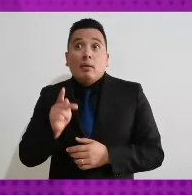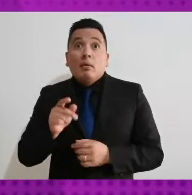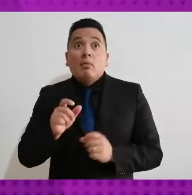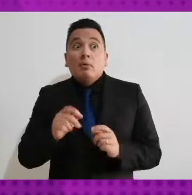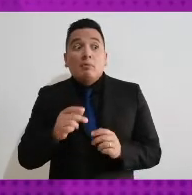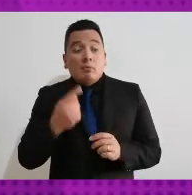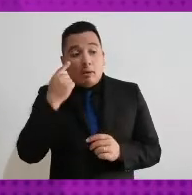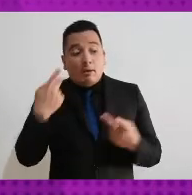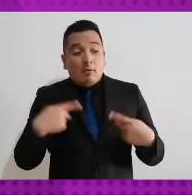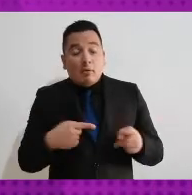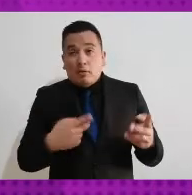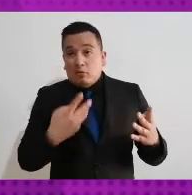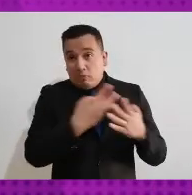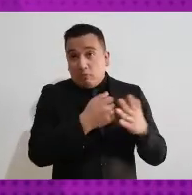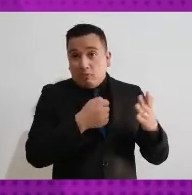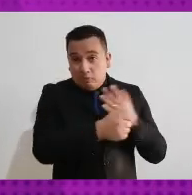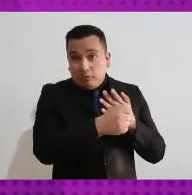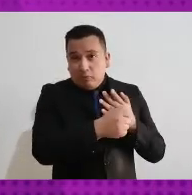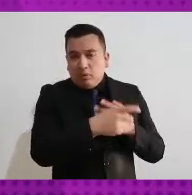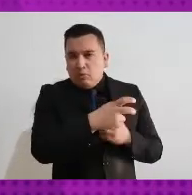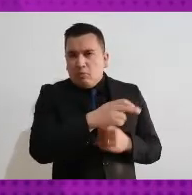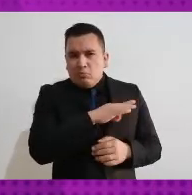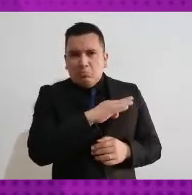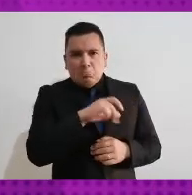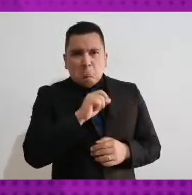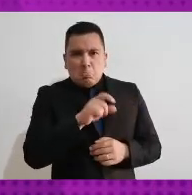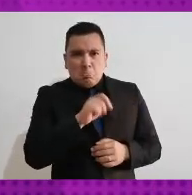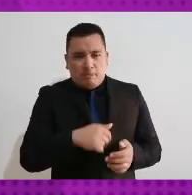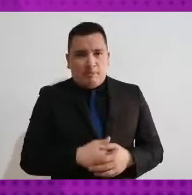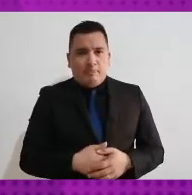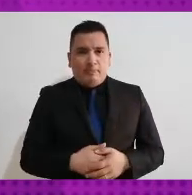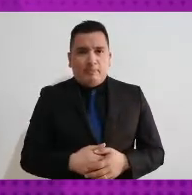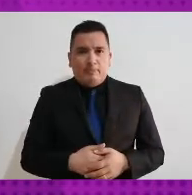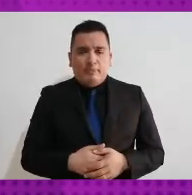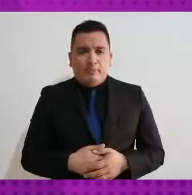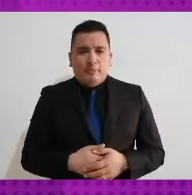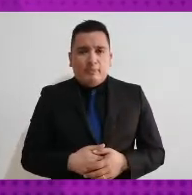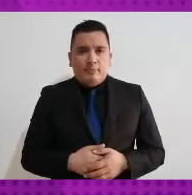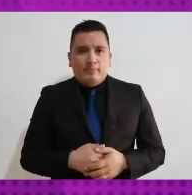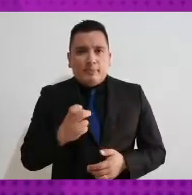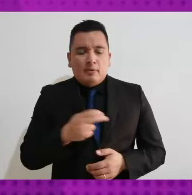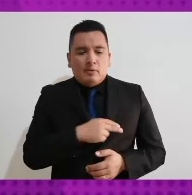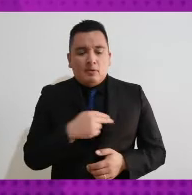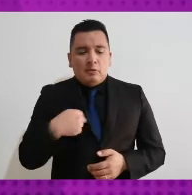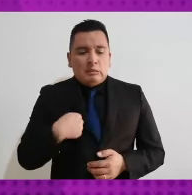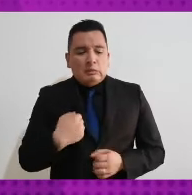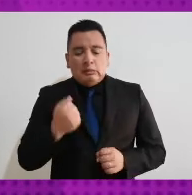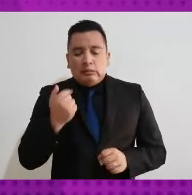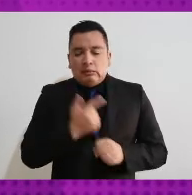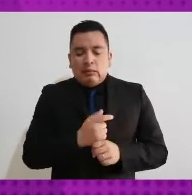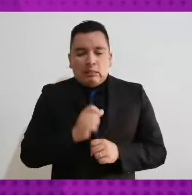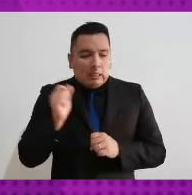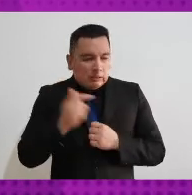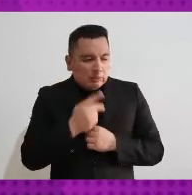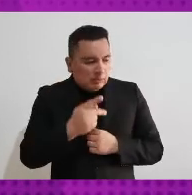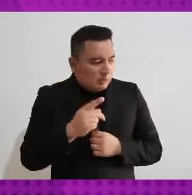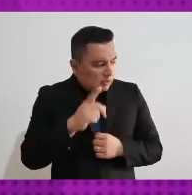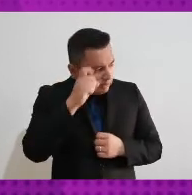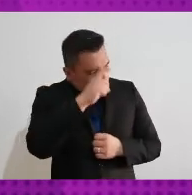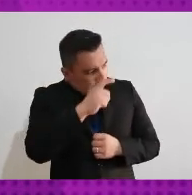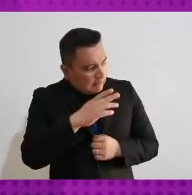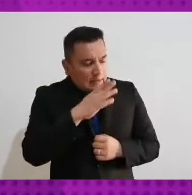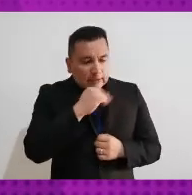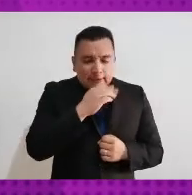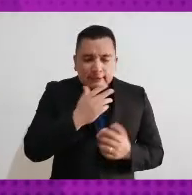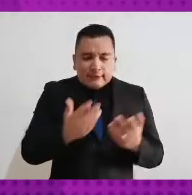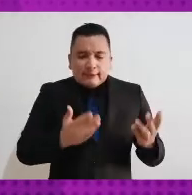proporción guardada lo que se está tratando de hacer es que un impedimento físico material no sea